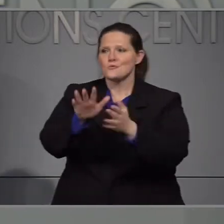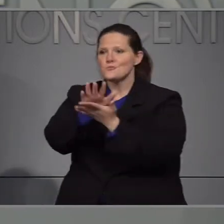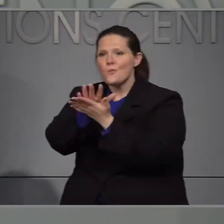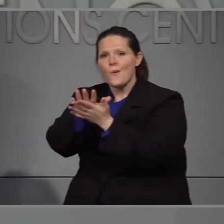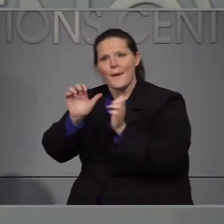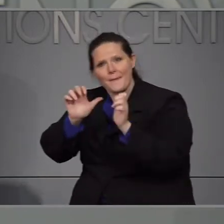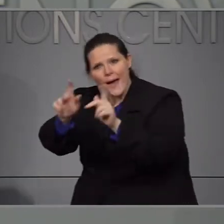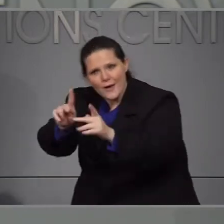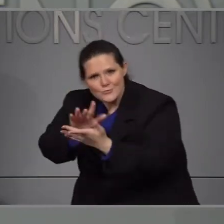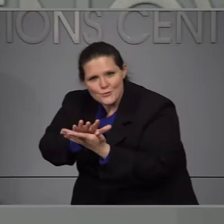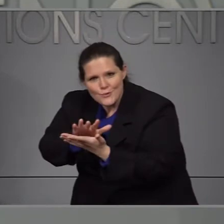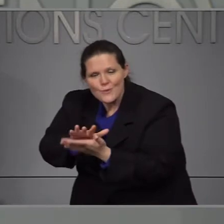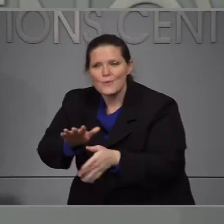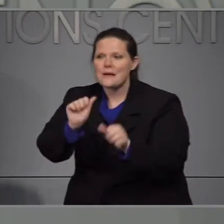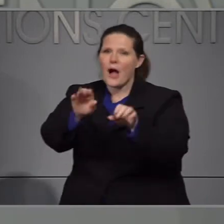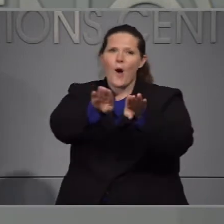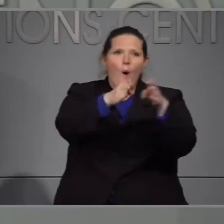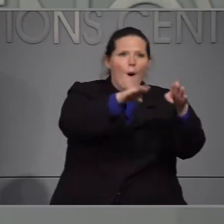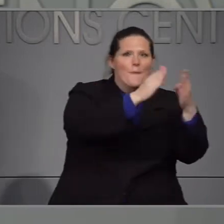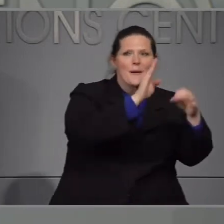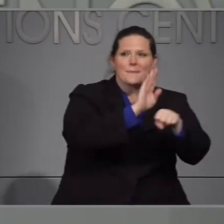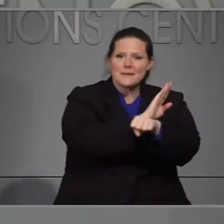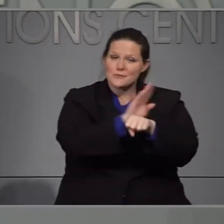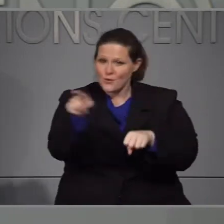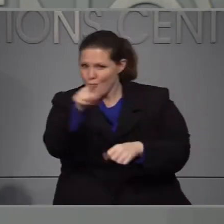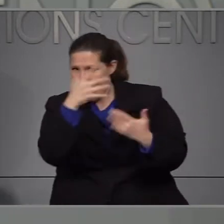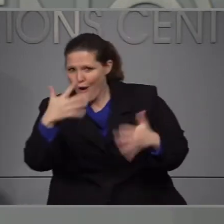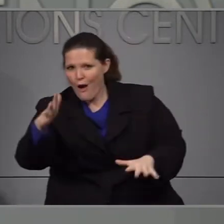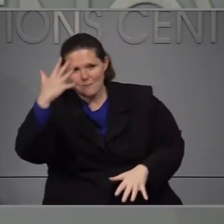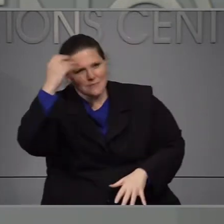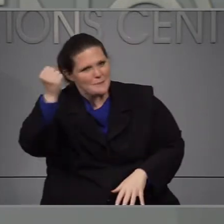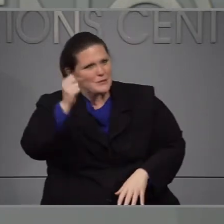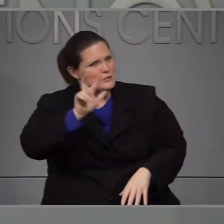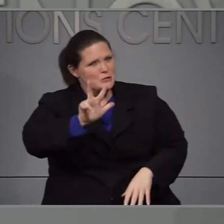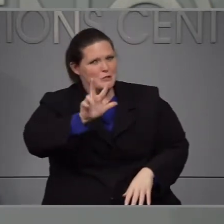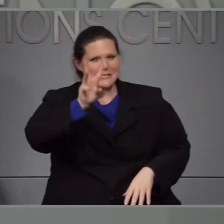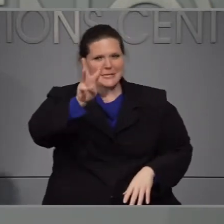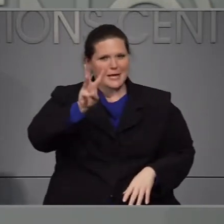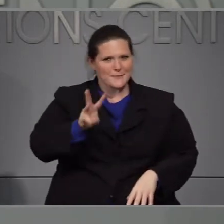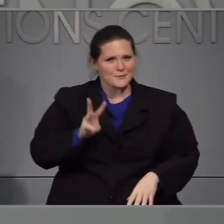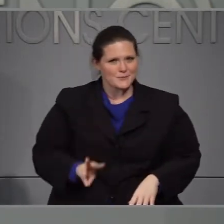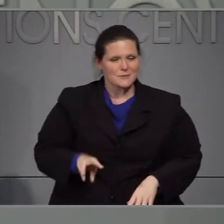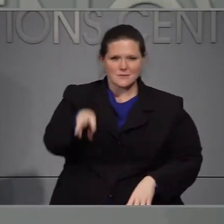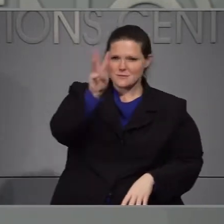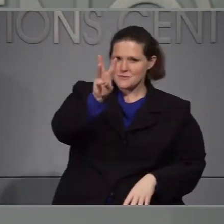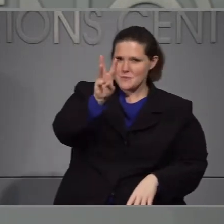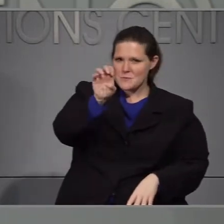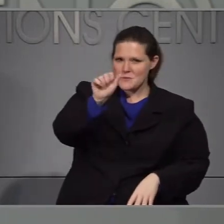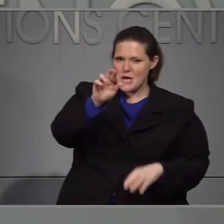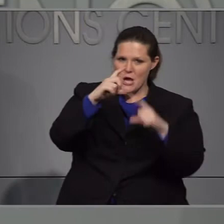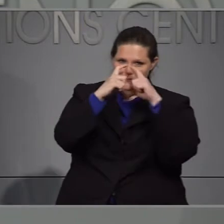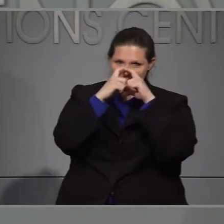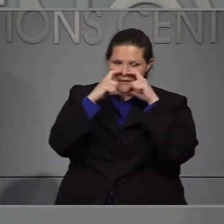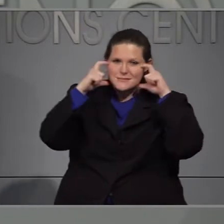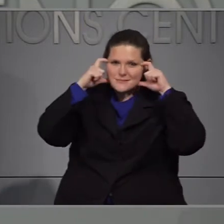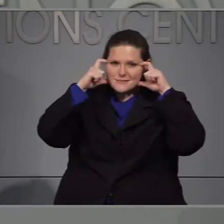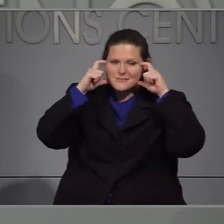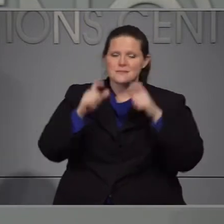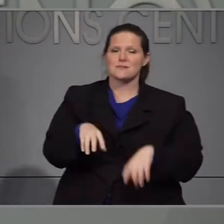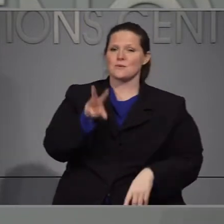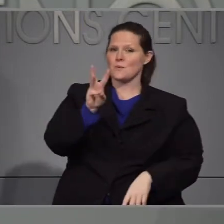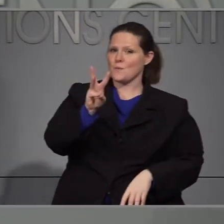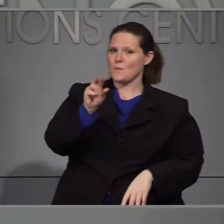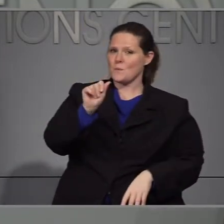escuelas apoyar a los negocios y reiniciar la economía son las tres dobleos ya las conocen usar un cubrebocas